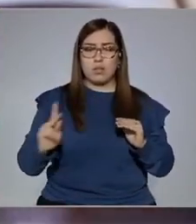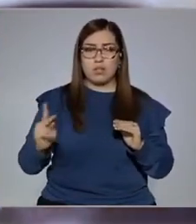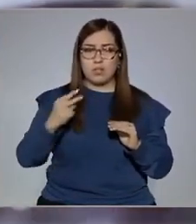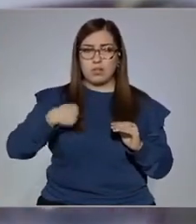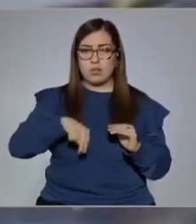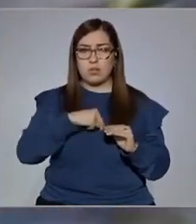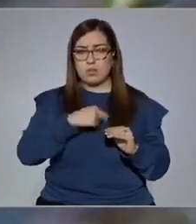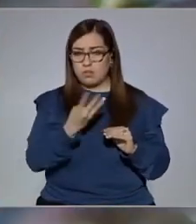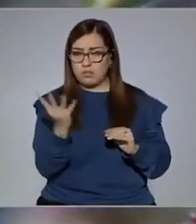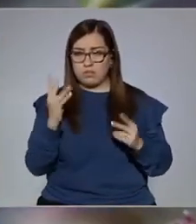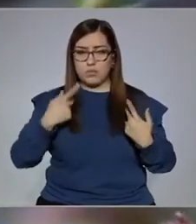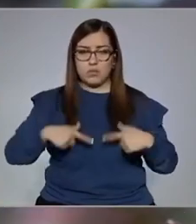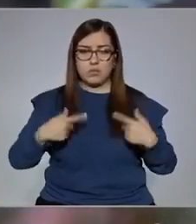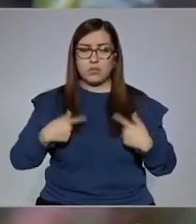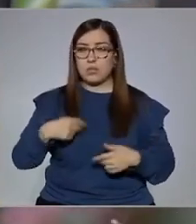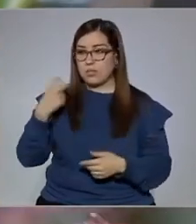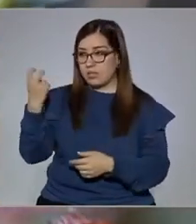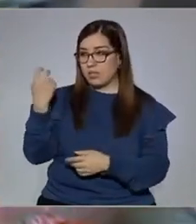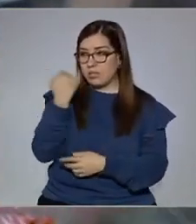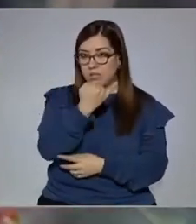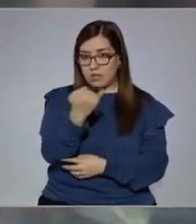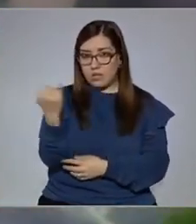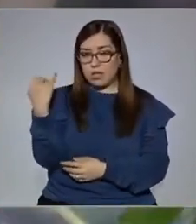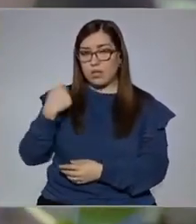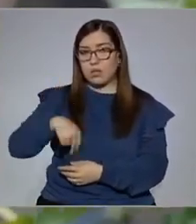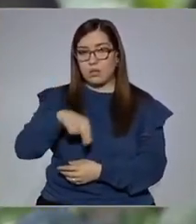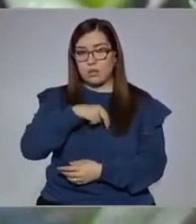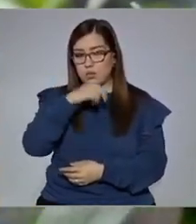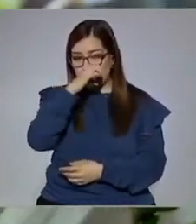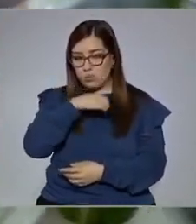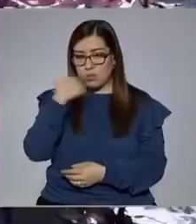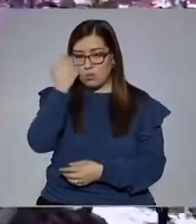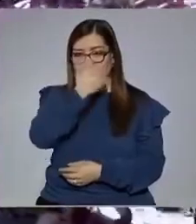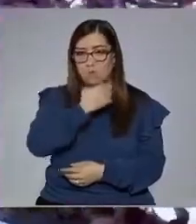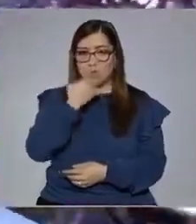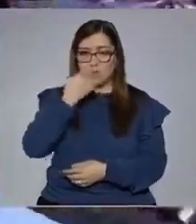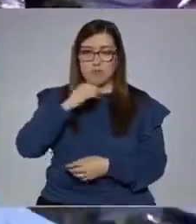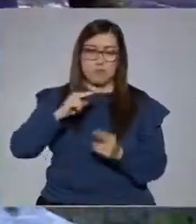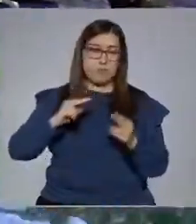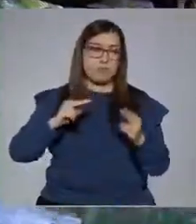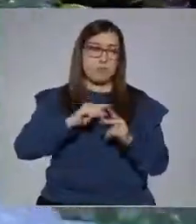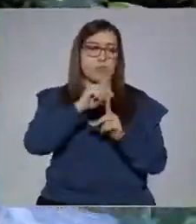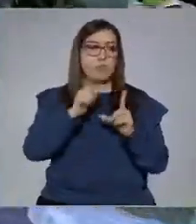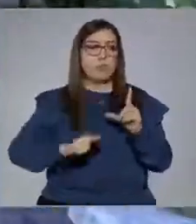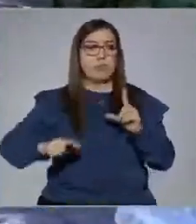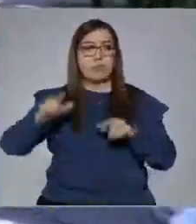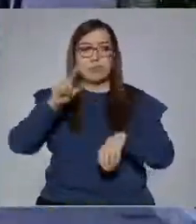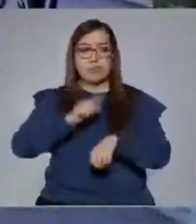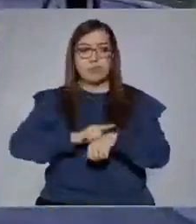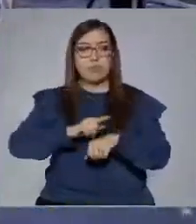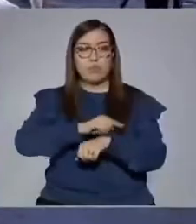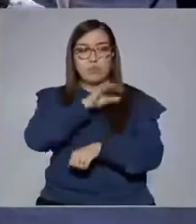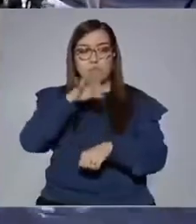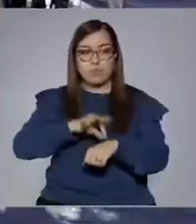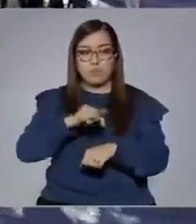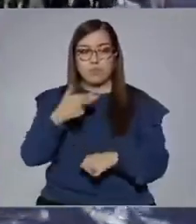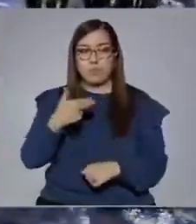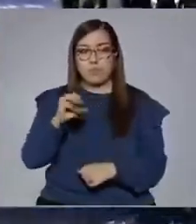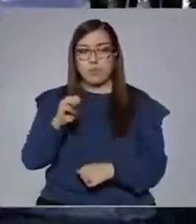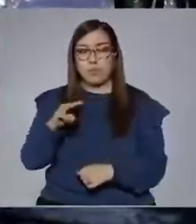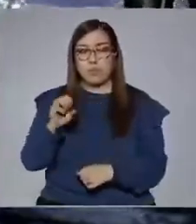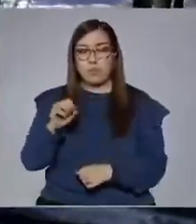Este es nuestro jardín botánico de la Escuela Nacional de Medicina y Homeopatía, donde tendremos un amplio número de